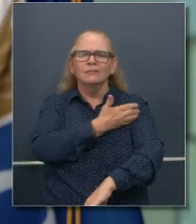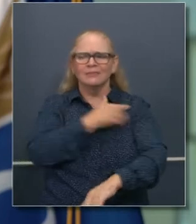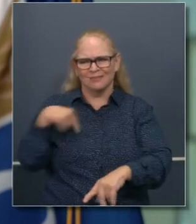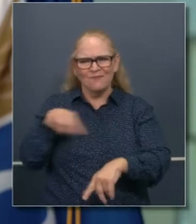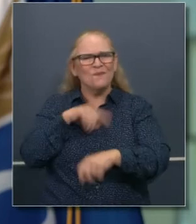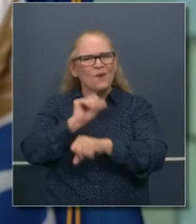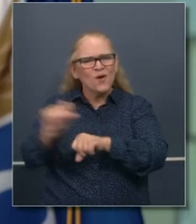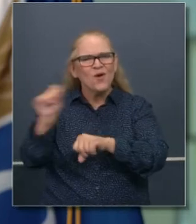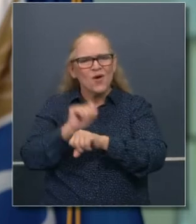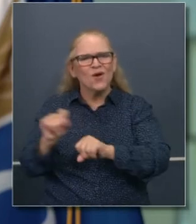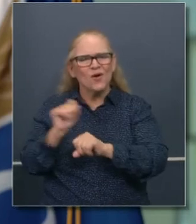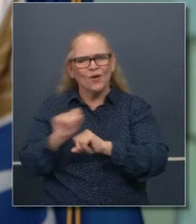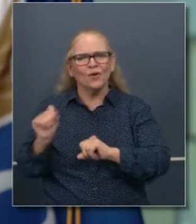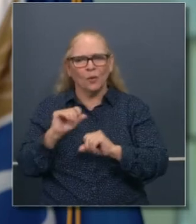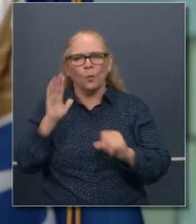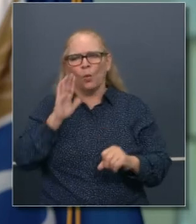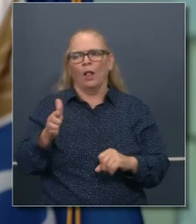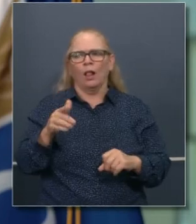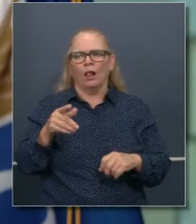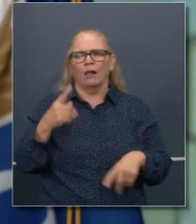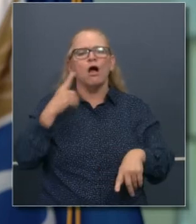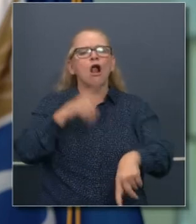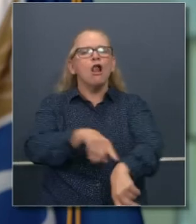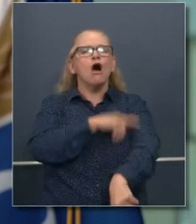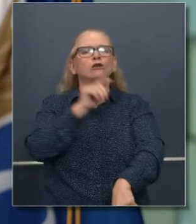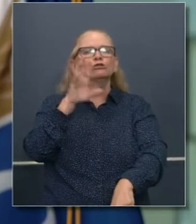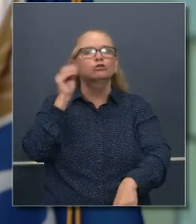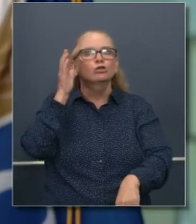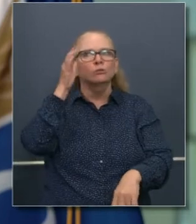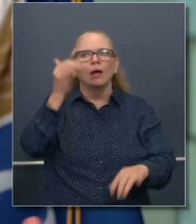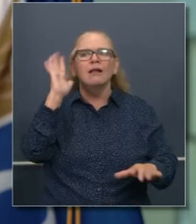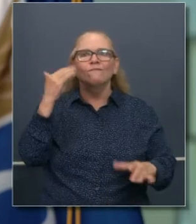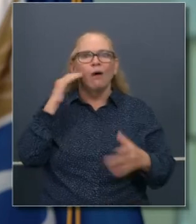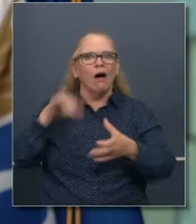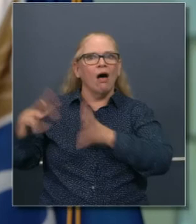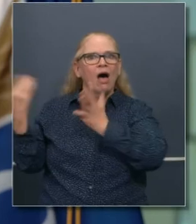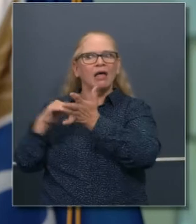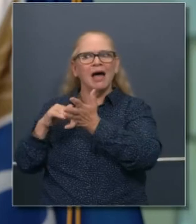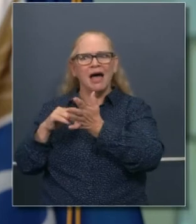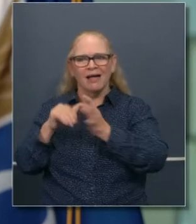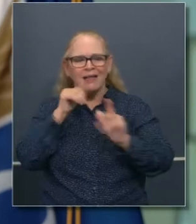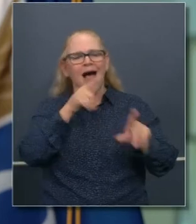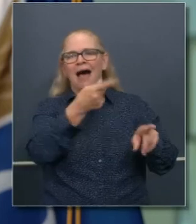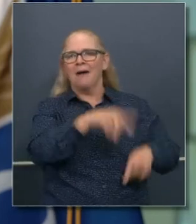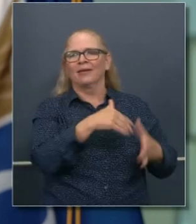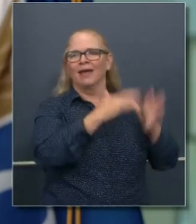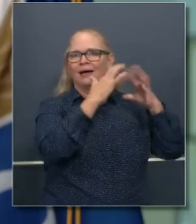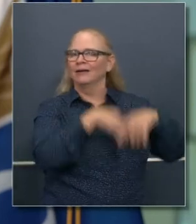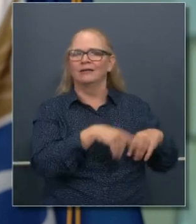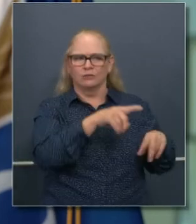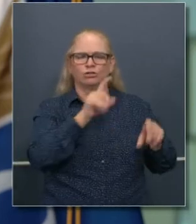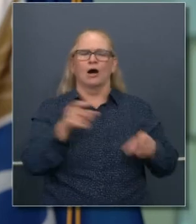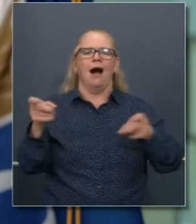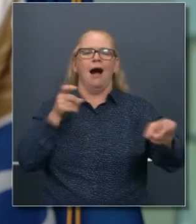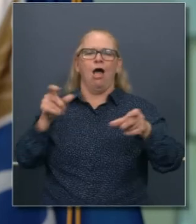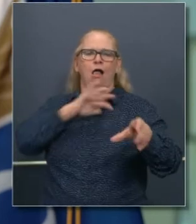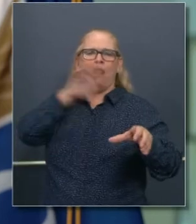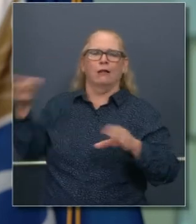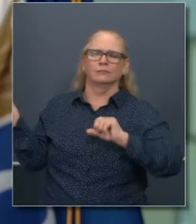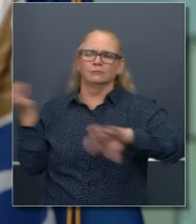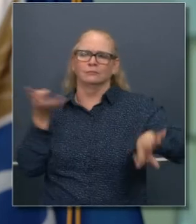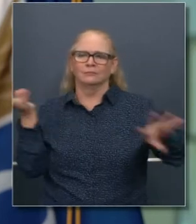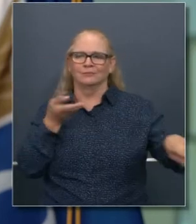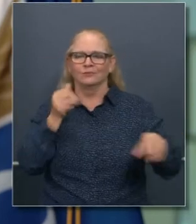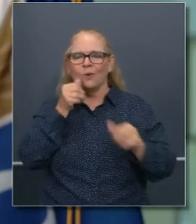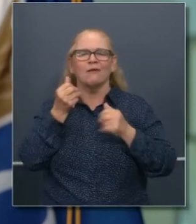paquete que está preparando para reformas a largo plazo que asegurarán que no hemos vuelto a la situación, o sea, que el próximo gobernador no esté en la situación, que